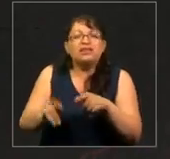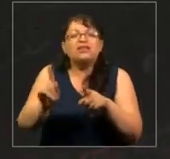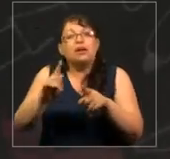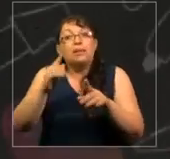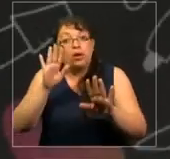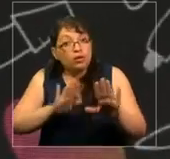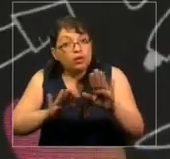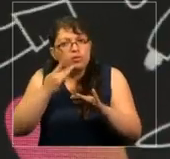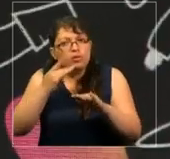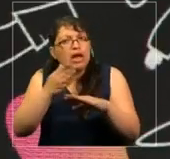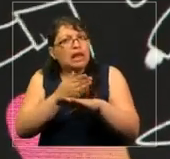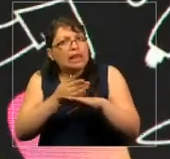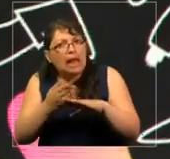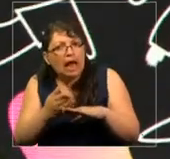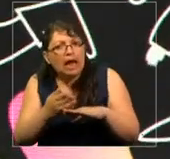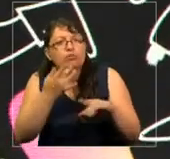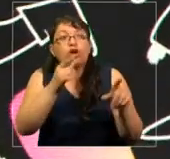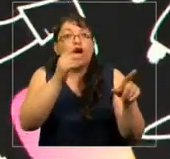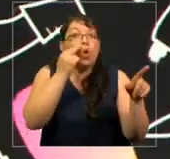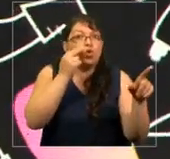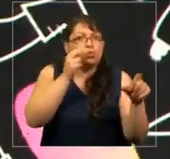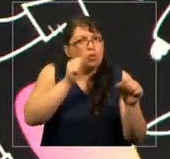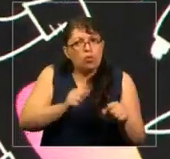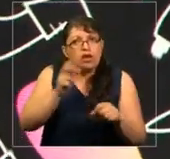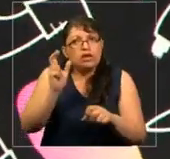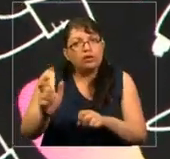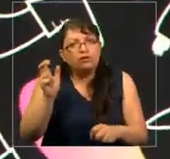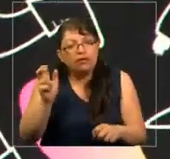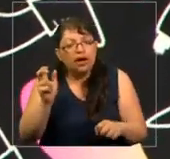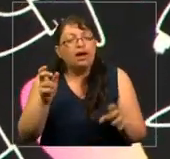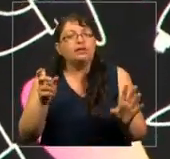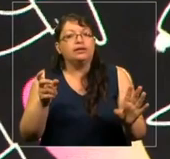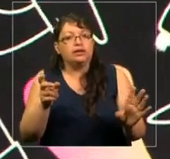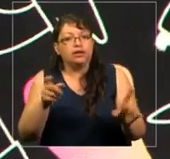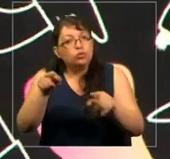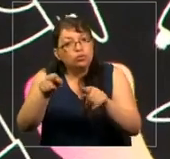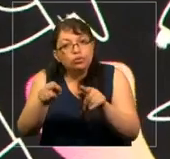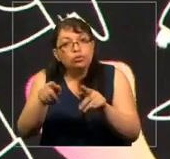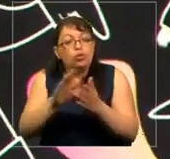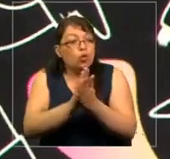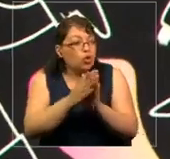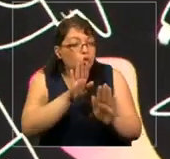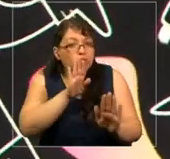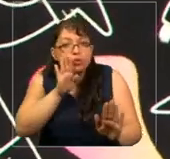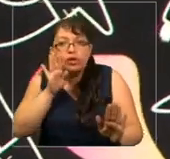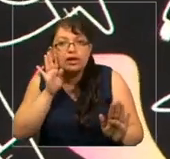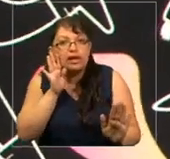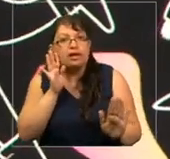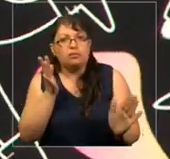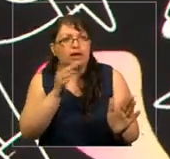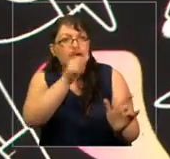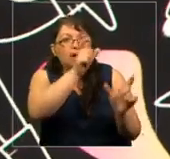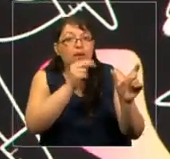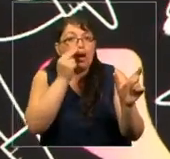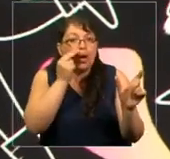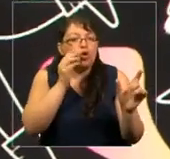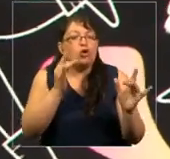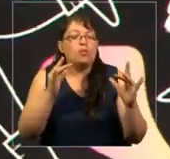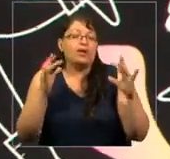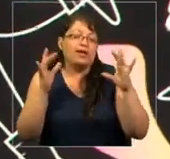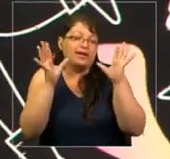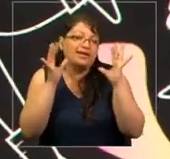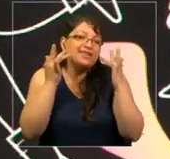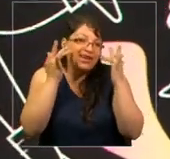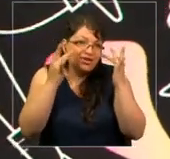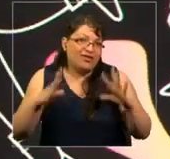tarde, porque un hombre puede asaltarte, tienes que mantener todo limpio para que los hombres estén felices, no